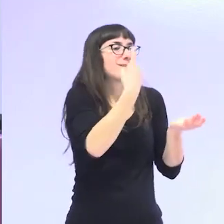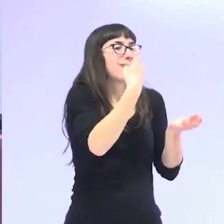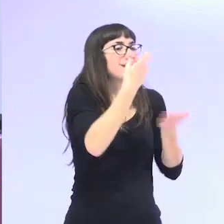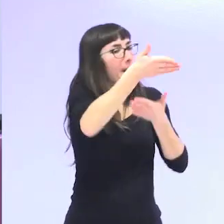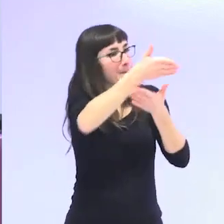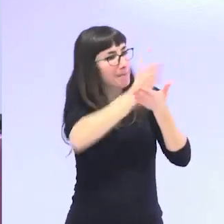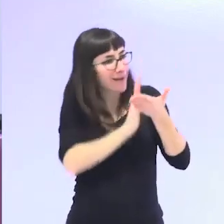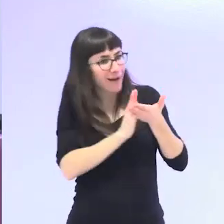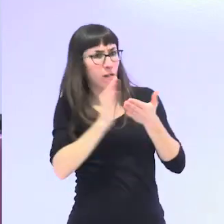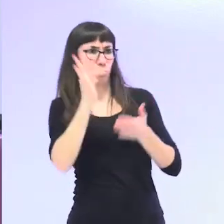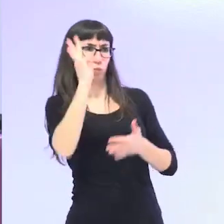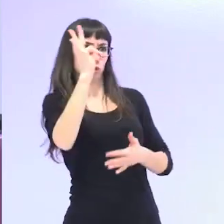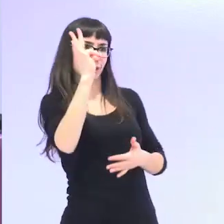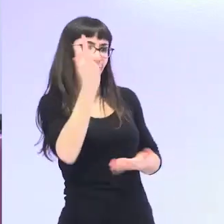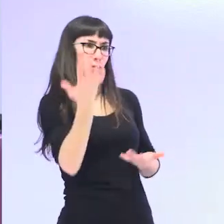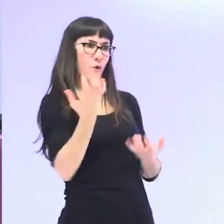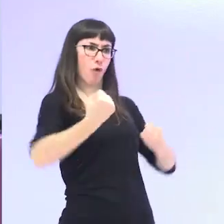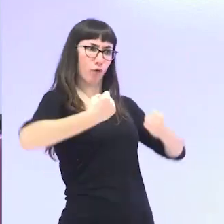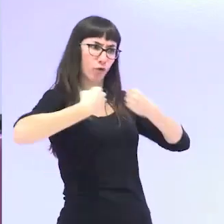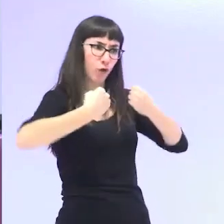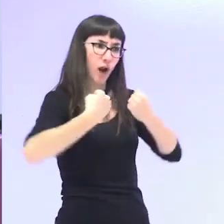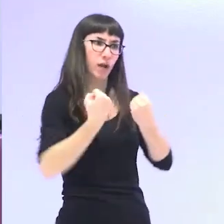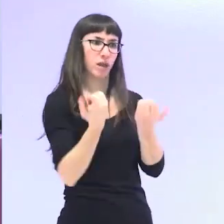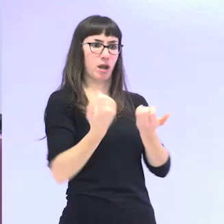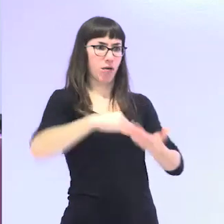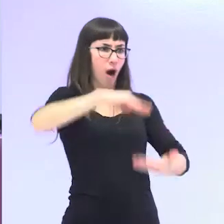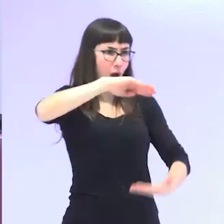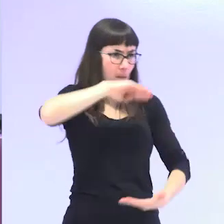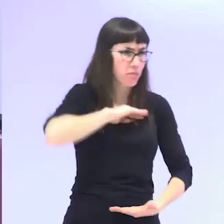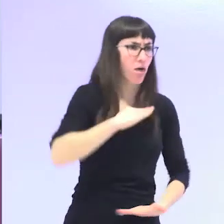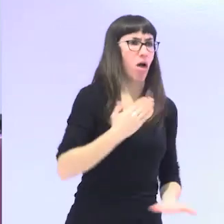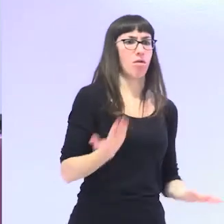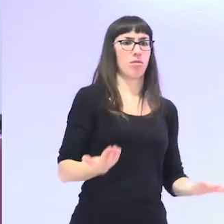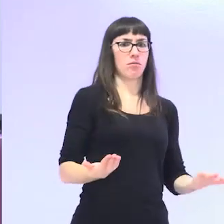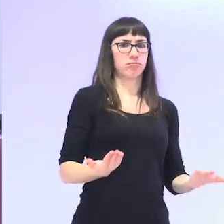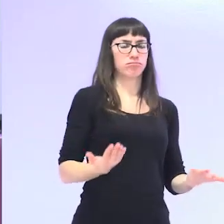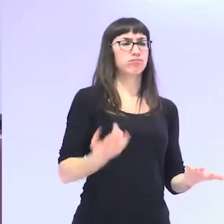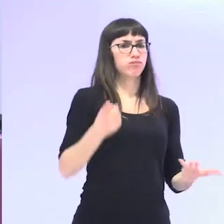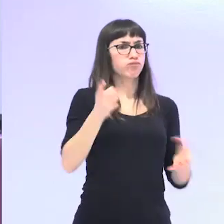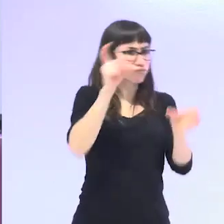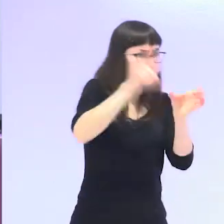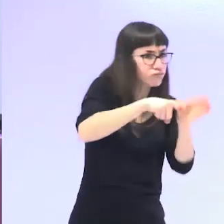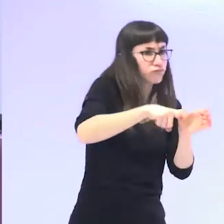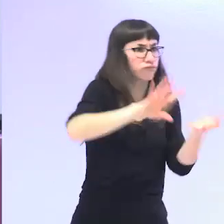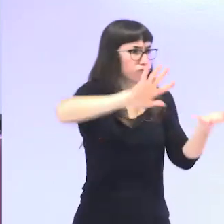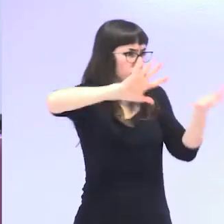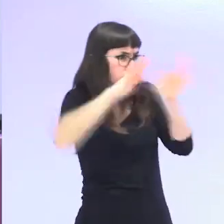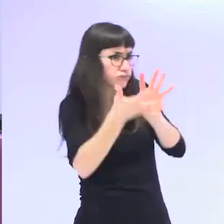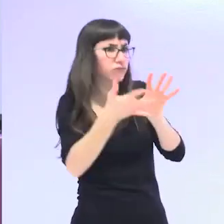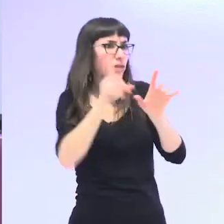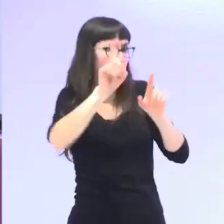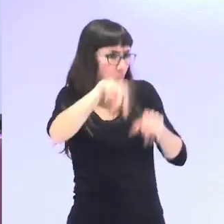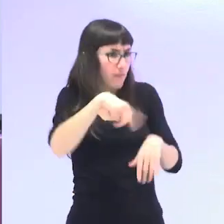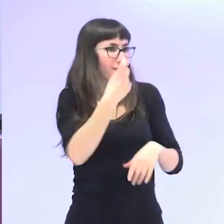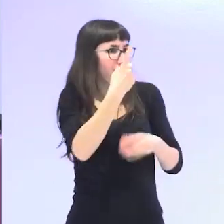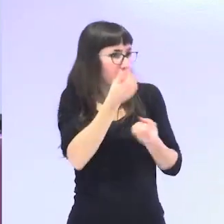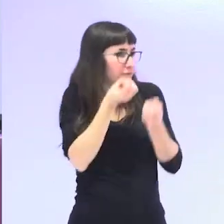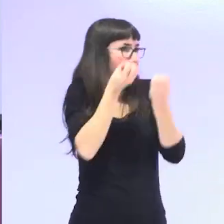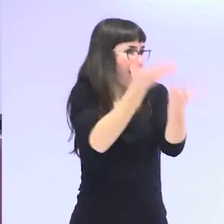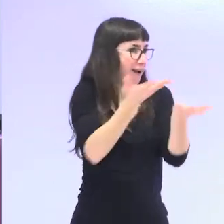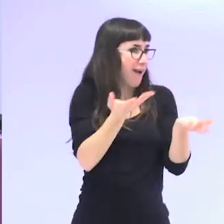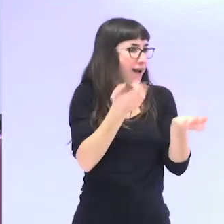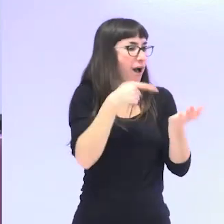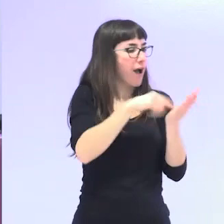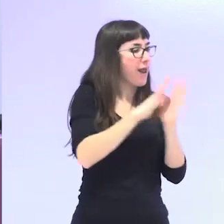estas mujeres también tienen fortalezas, de que también tienen potencialidades, de que también están en la transformación y el cambio social. Entonces, esas mujeres no